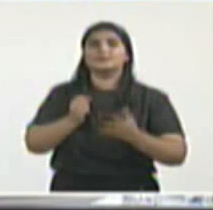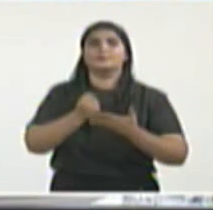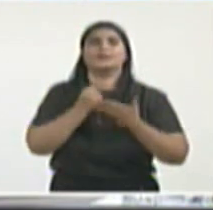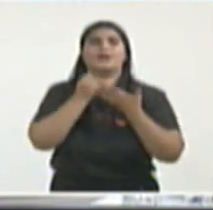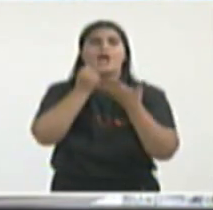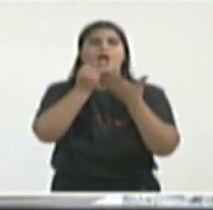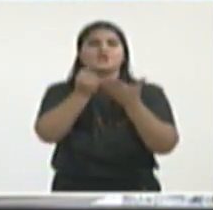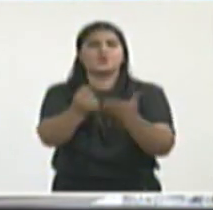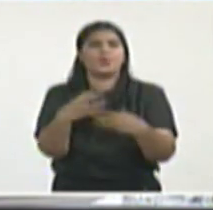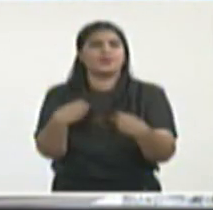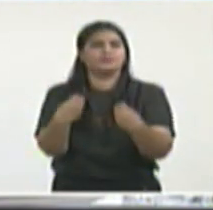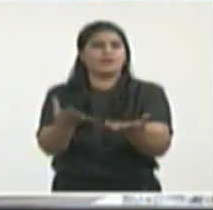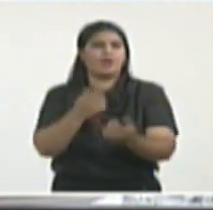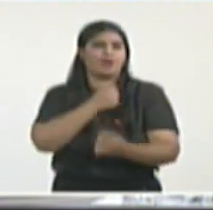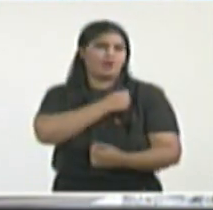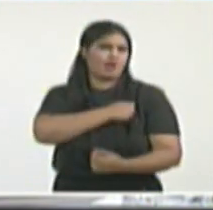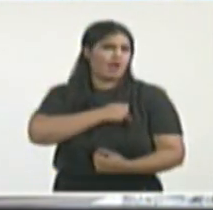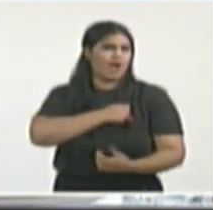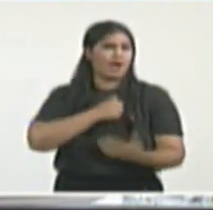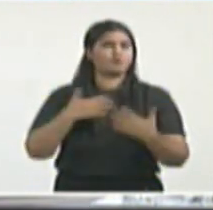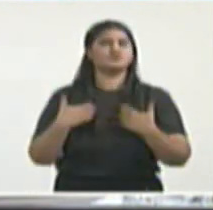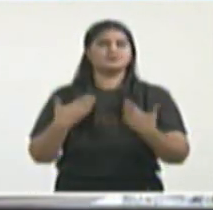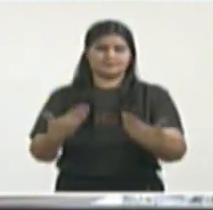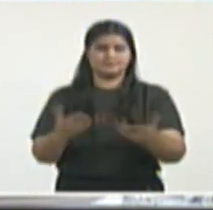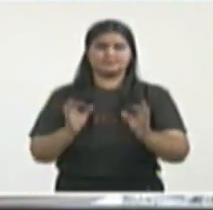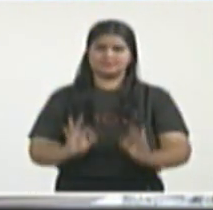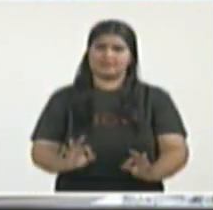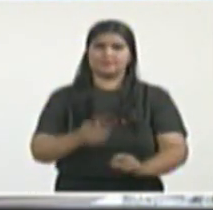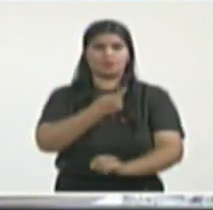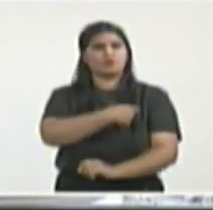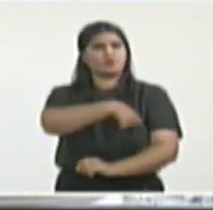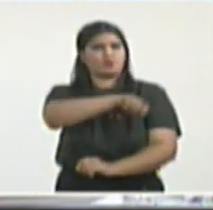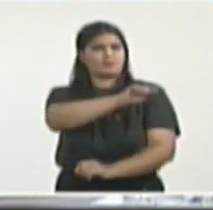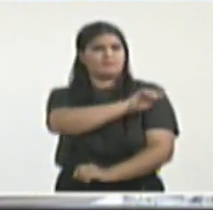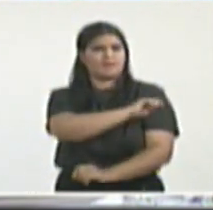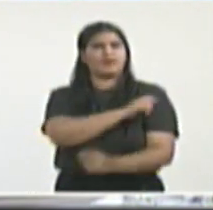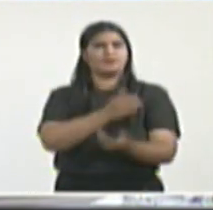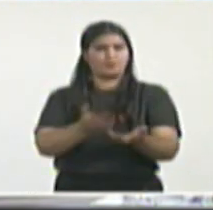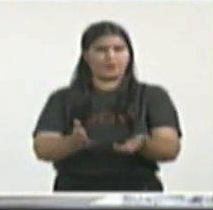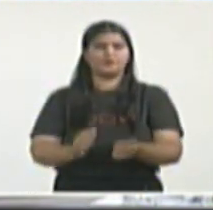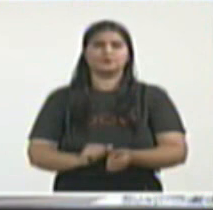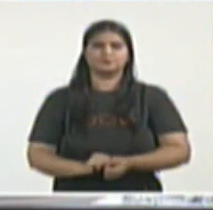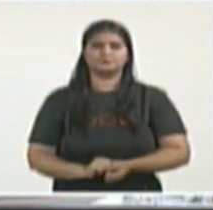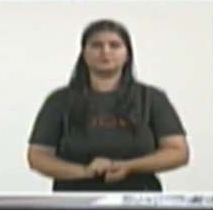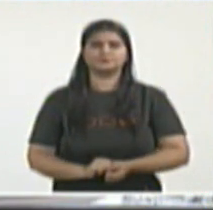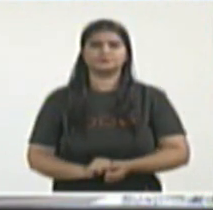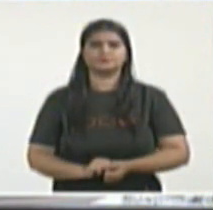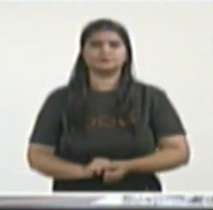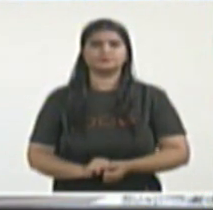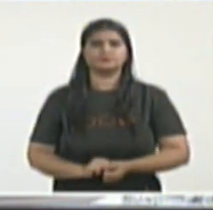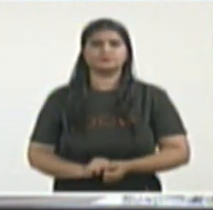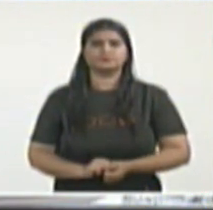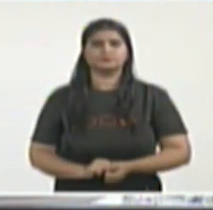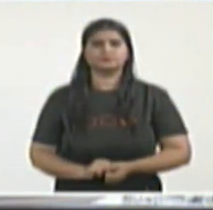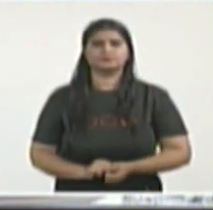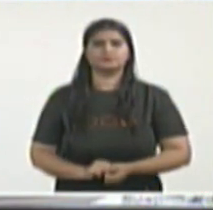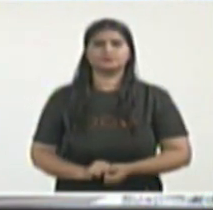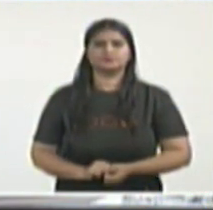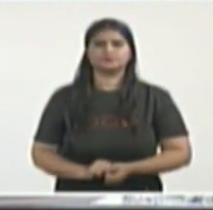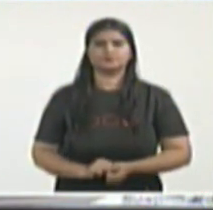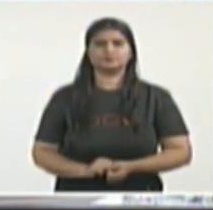pueblo, siempre para el pueblo. Pero con extraordinario cinismo,